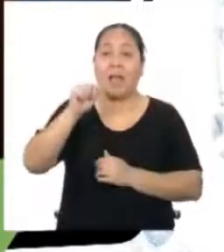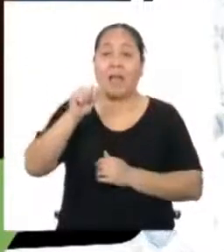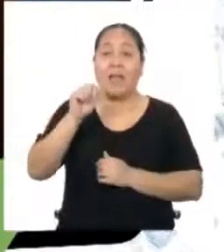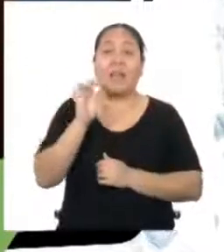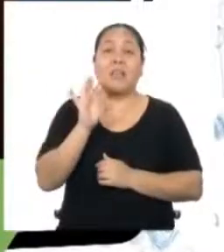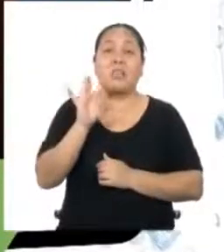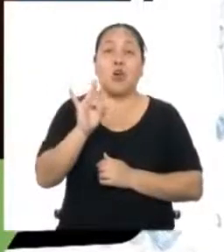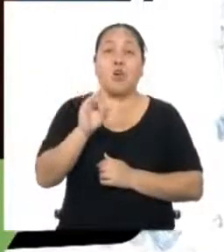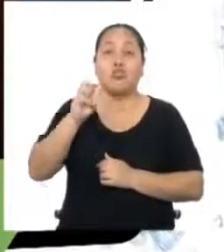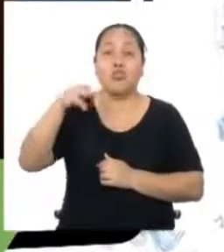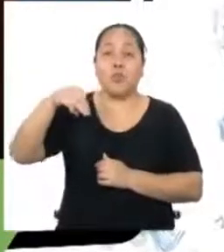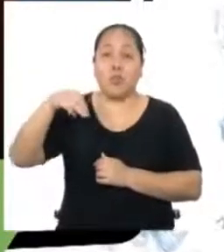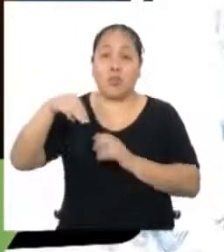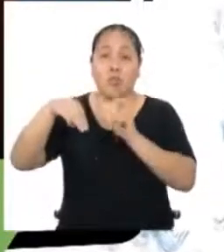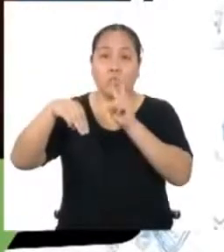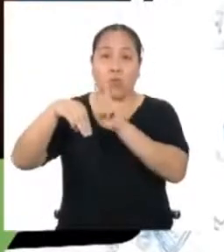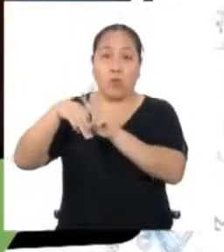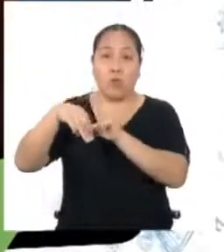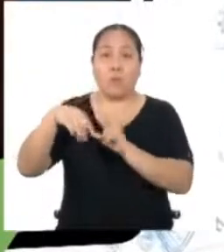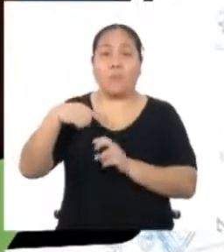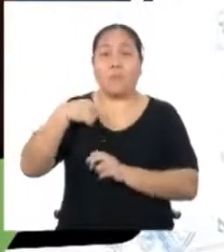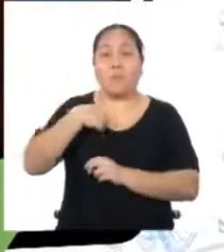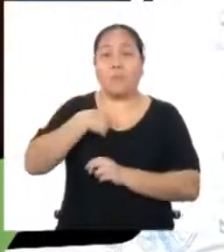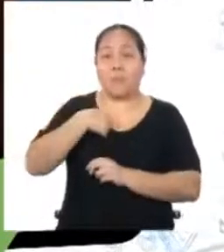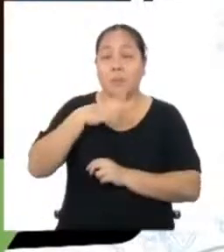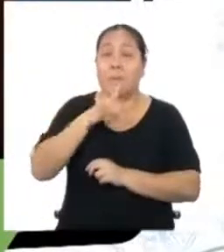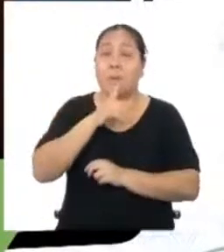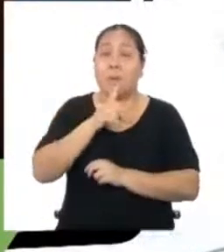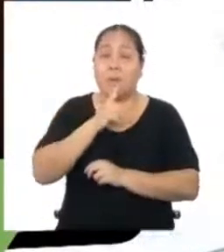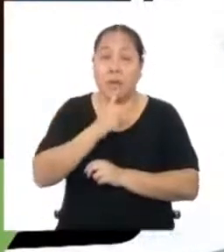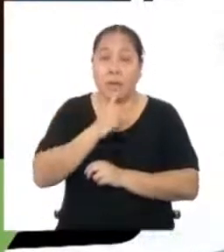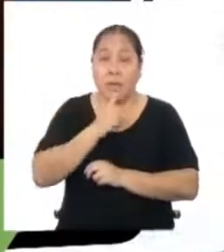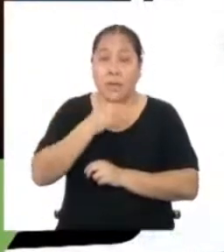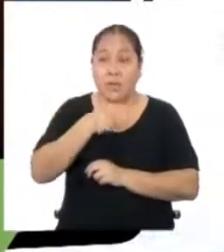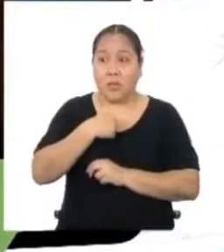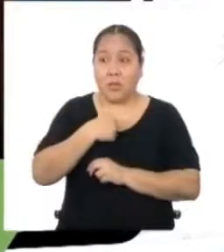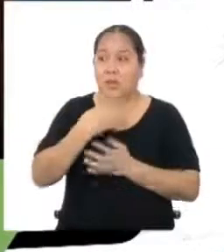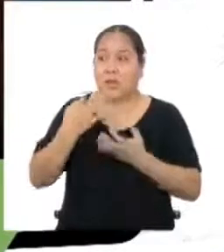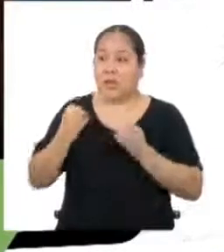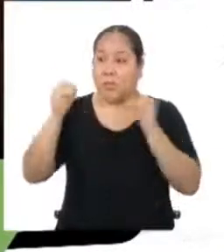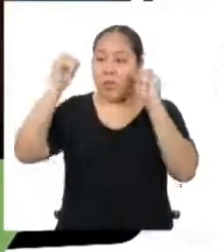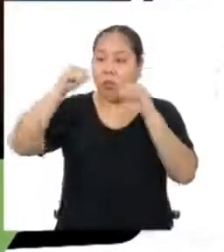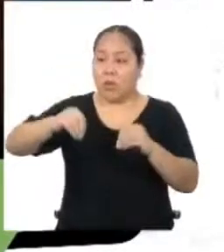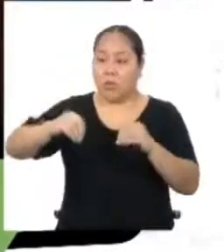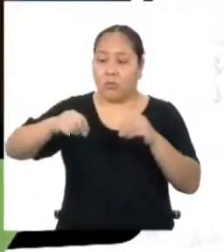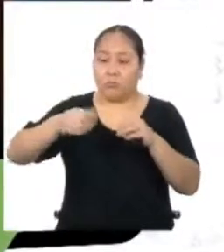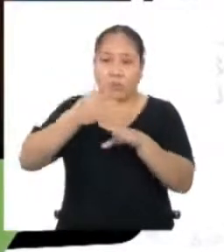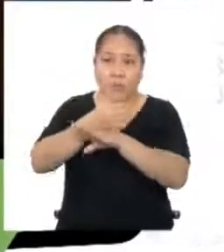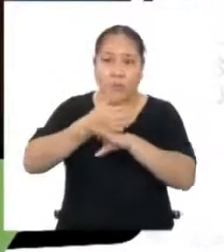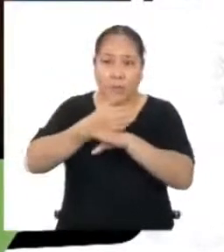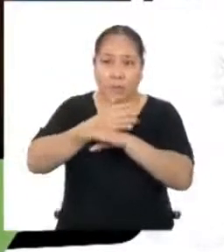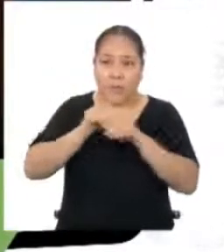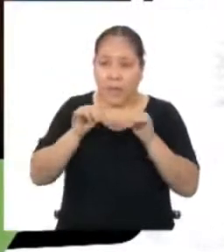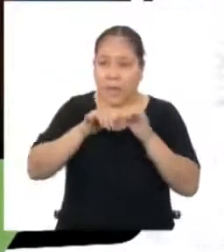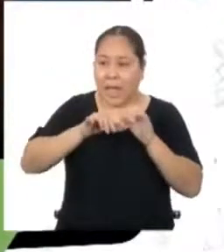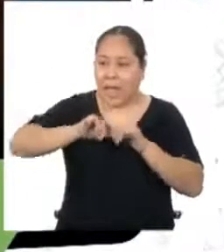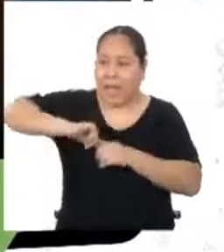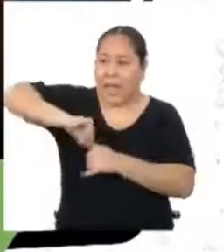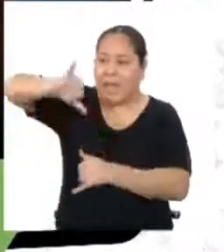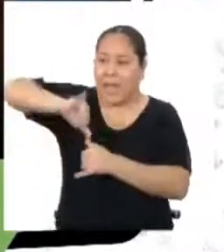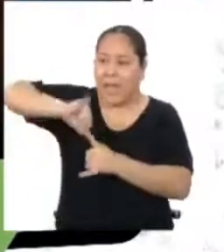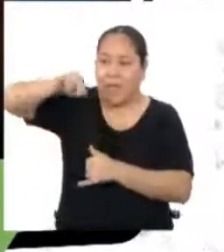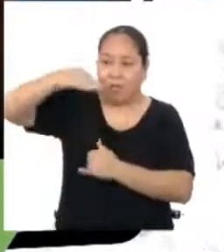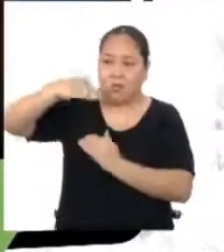cuadrados Yo y mi papá queremos sorprenderla Haciéndole un mueble de madera Que sea el ancho de su puesto